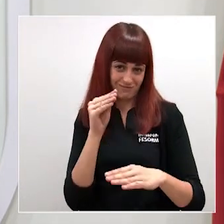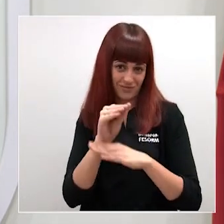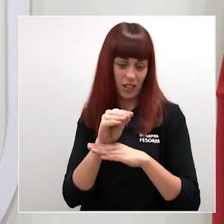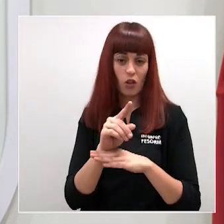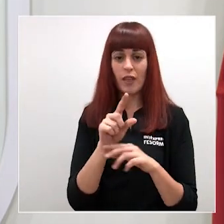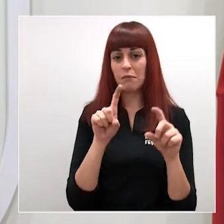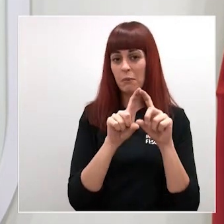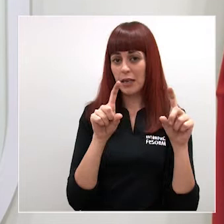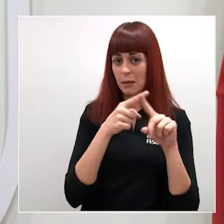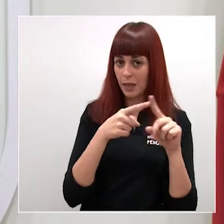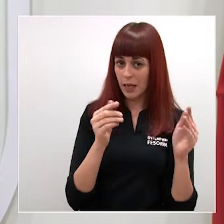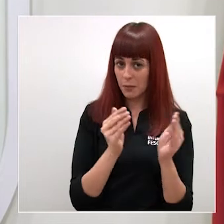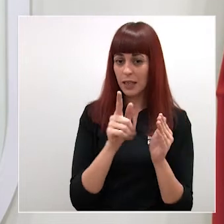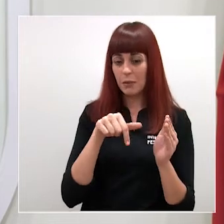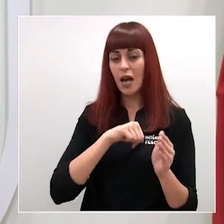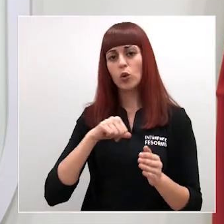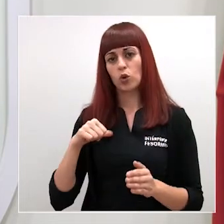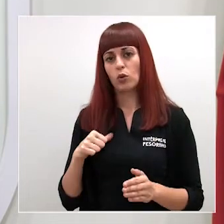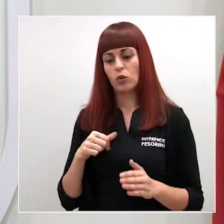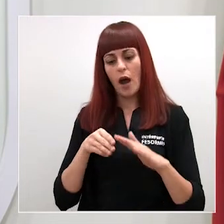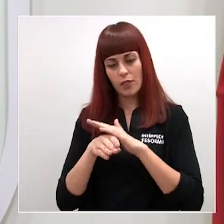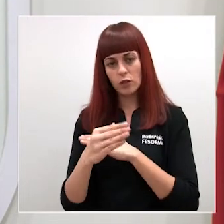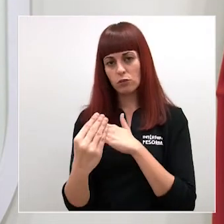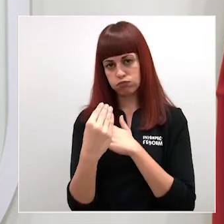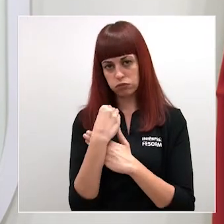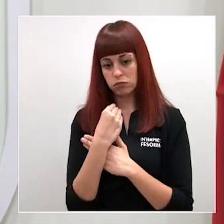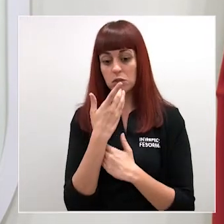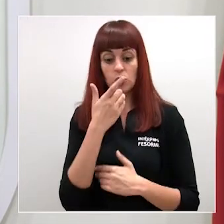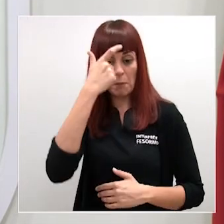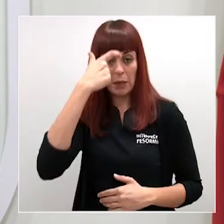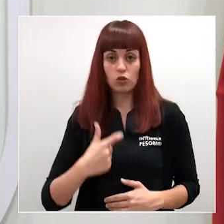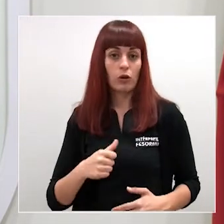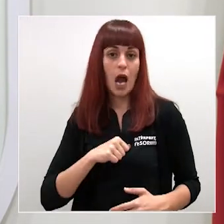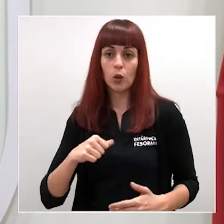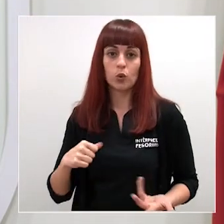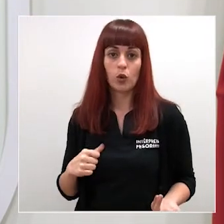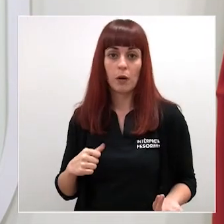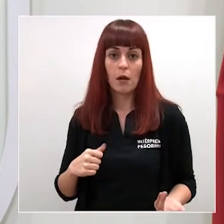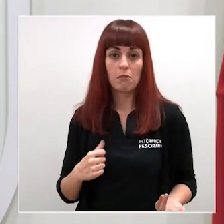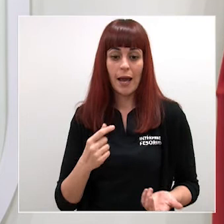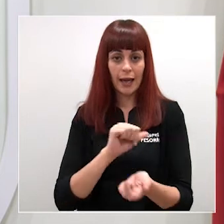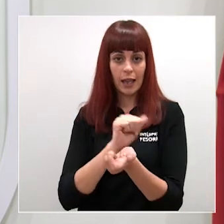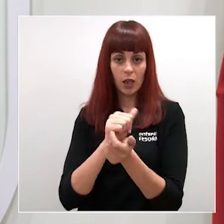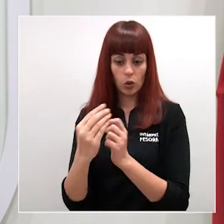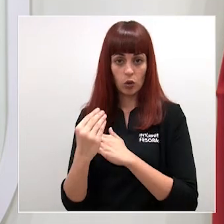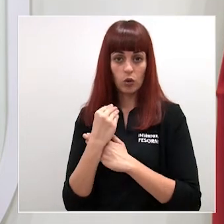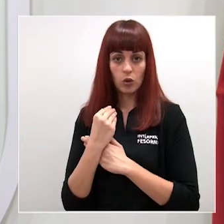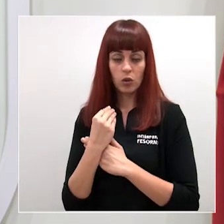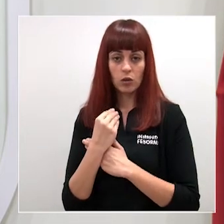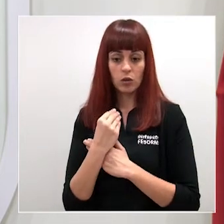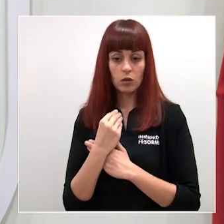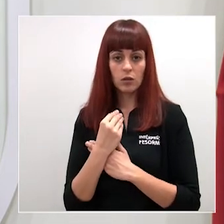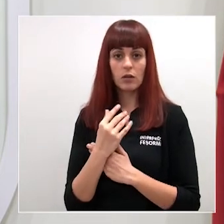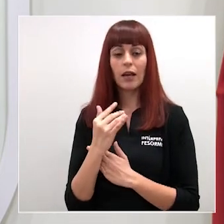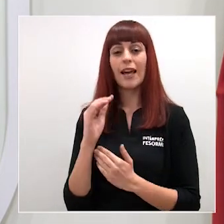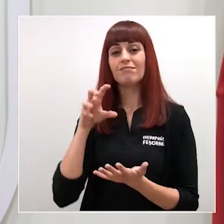las pymes y de los autónomos es decir cuando un autónomo percibe un crédito pues el